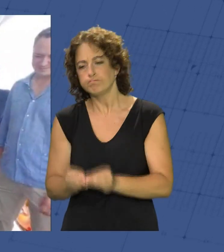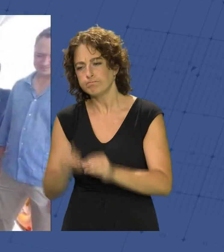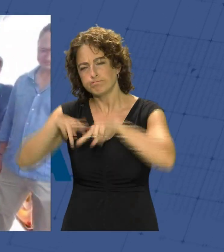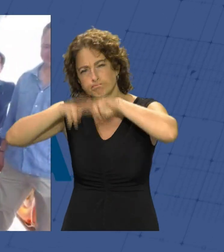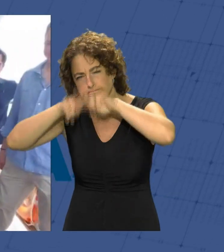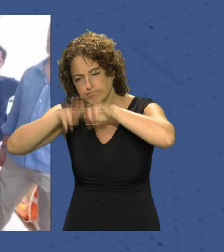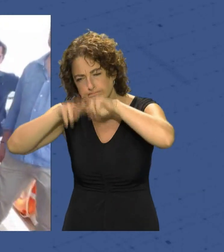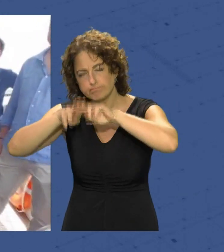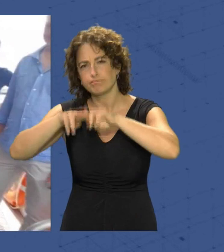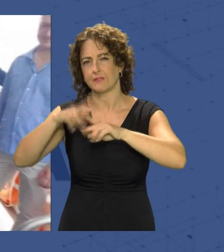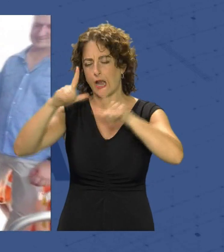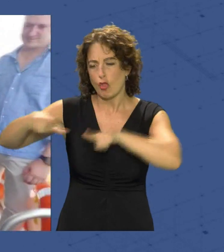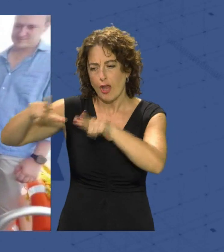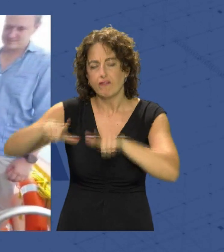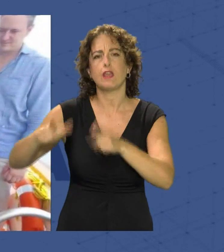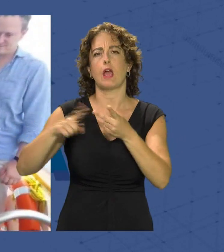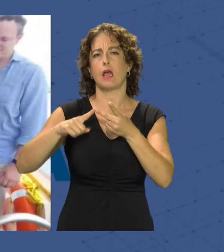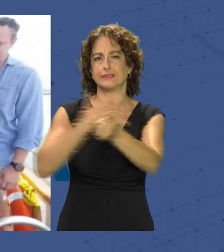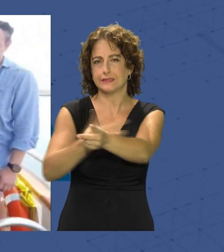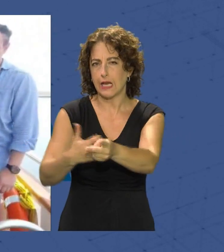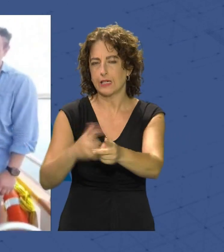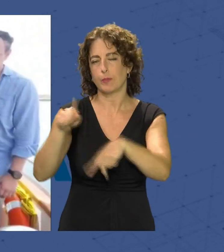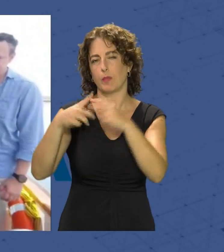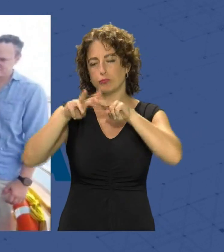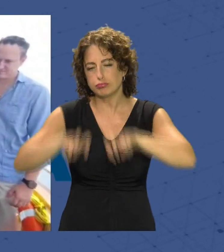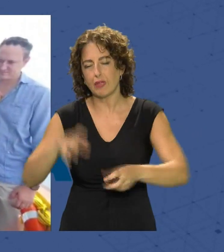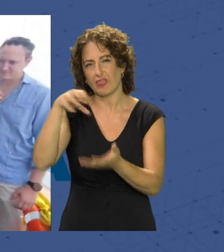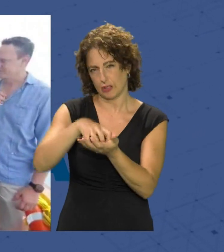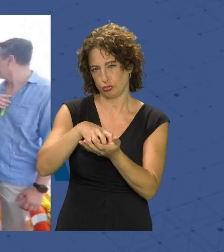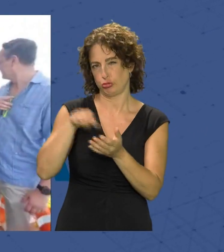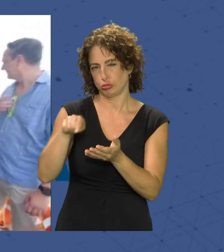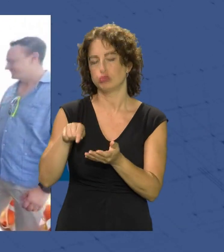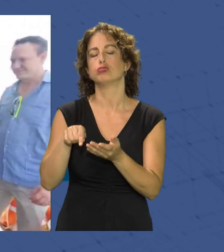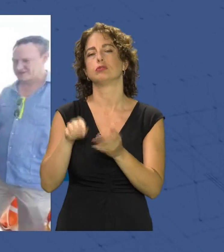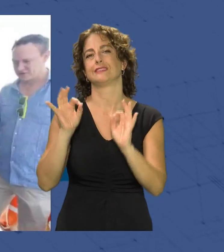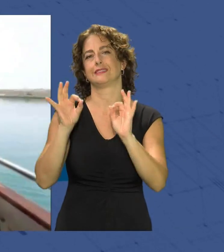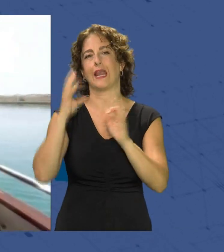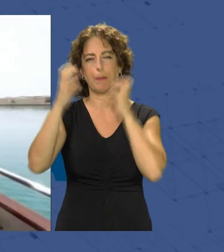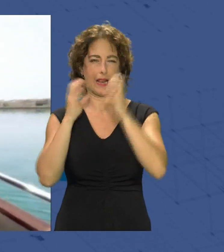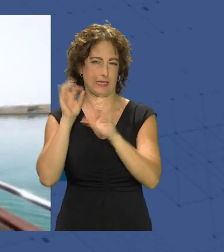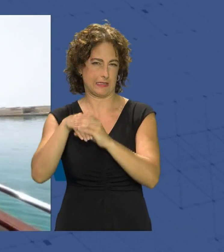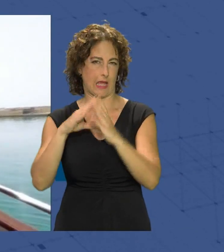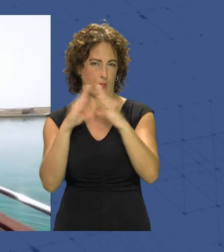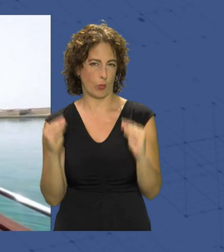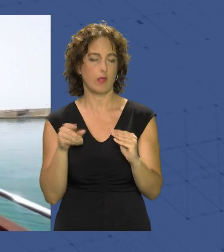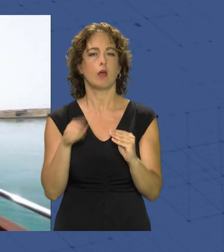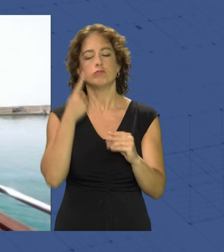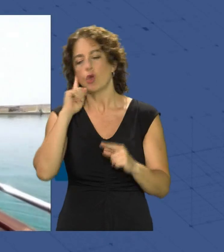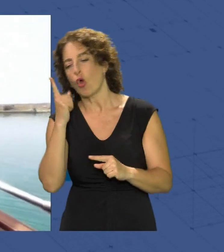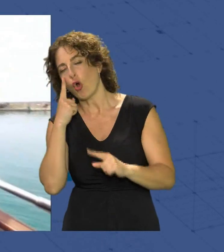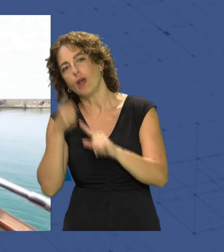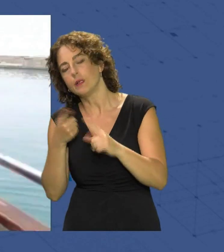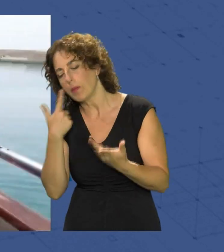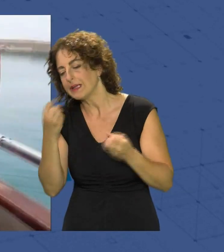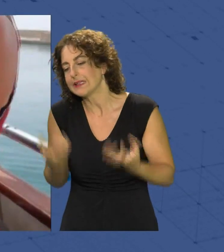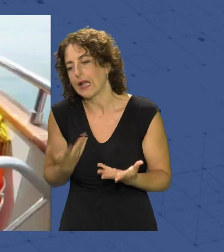estudio con radiografía y toma de sangre para su analítica en el Centro de Análisis y Diagnóstico de la Fauna Silvestre de Andalucía, con el objetivo de evaluar su estado en